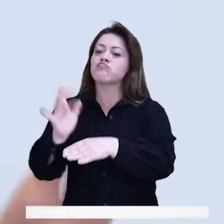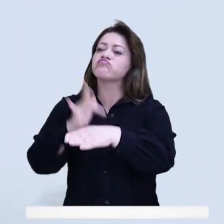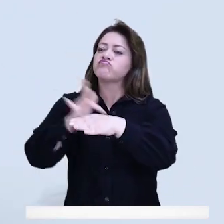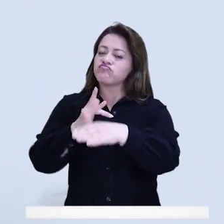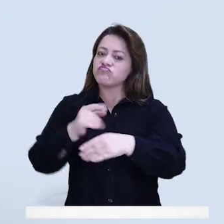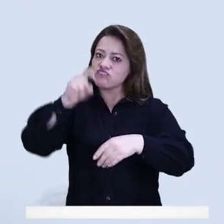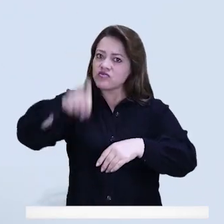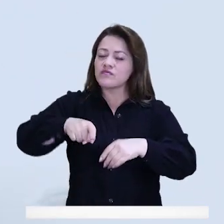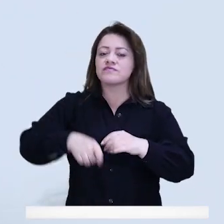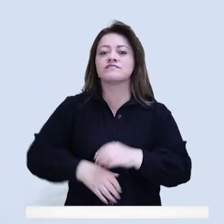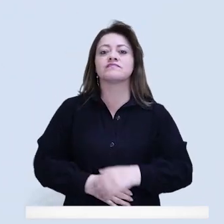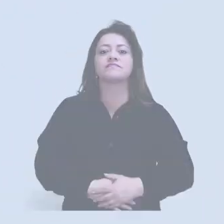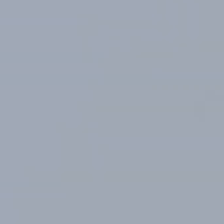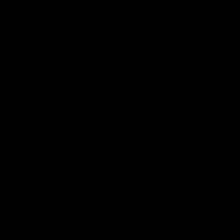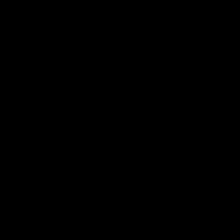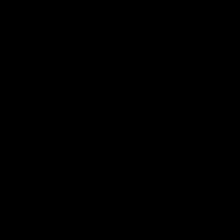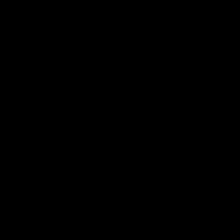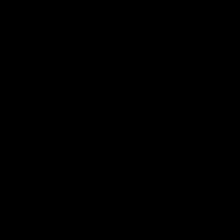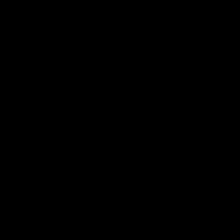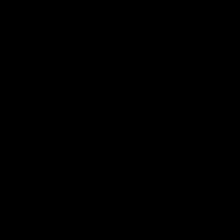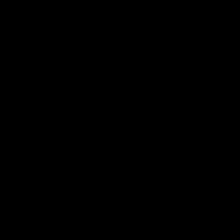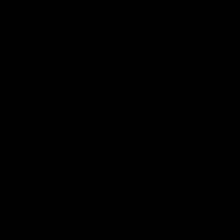desincentivar a la fuerza pública.